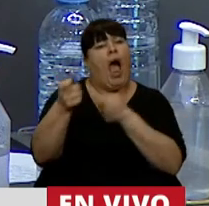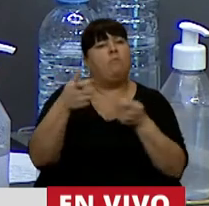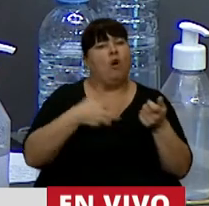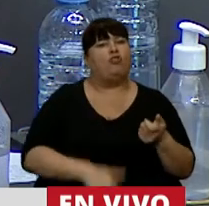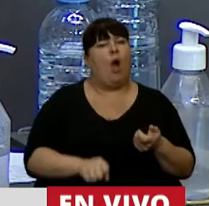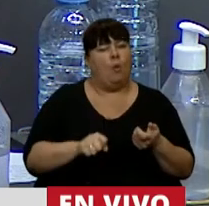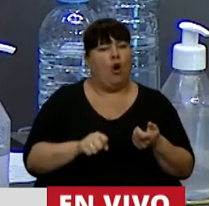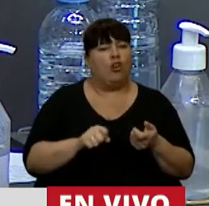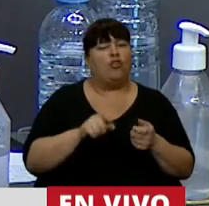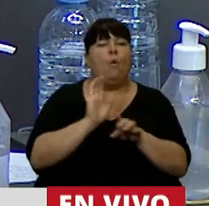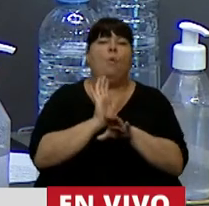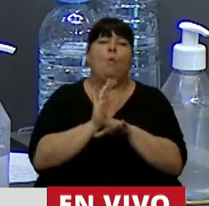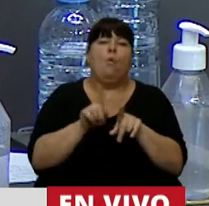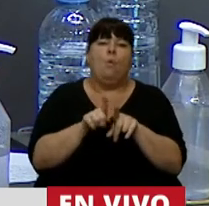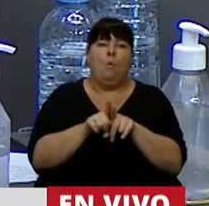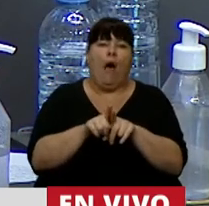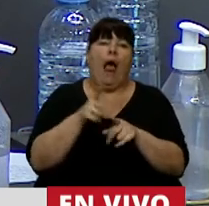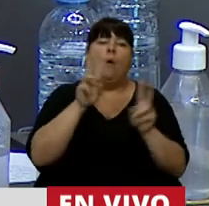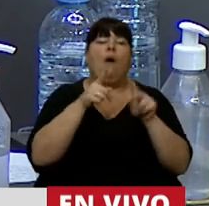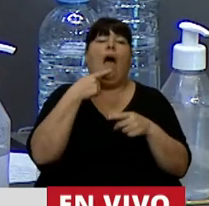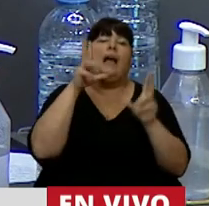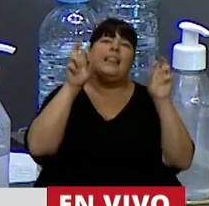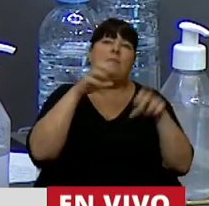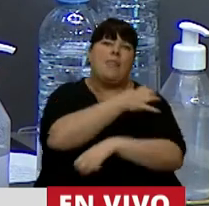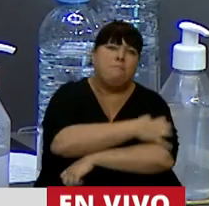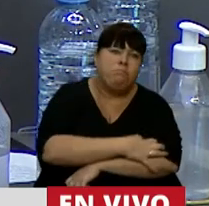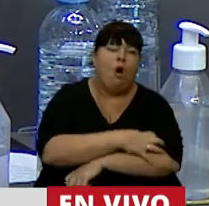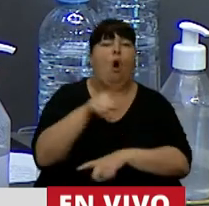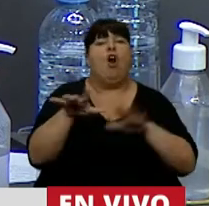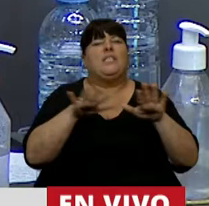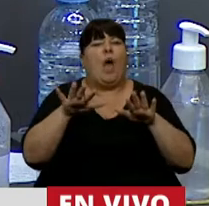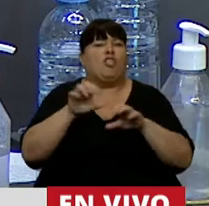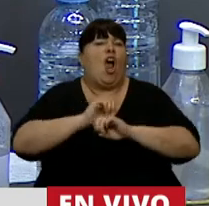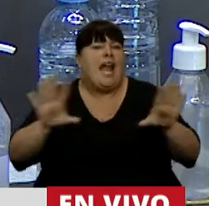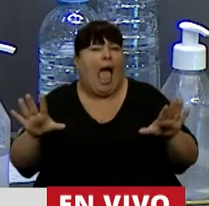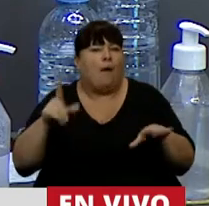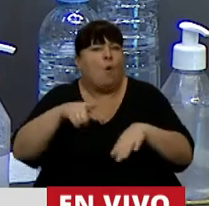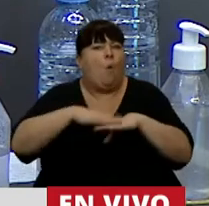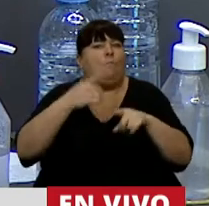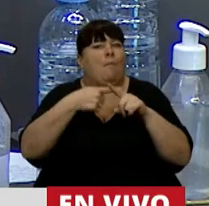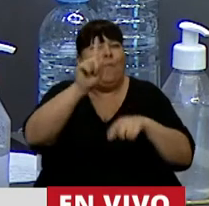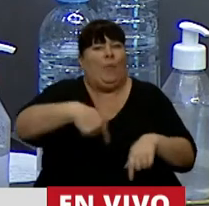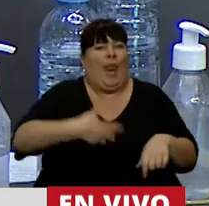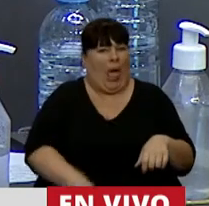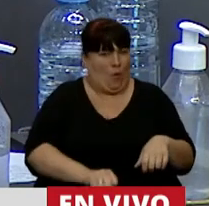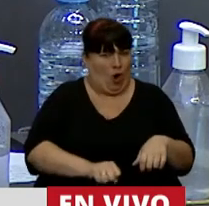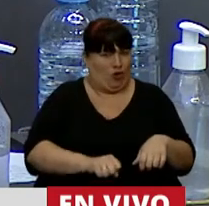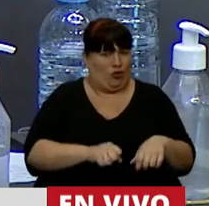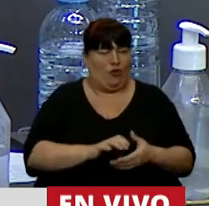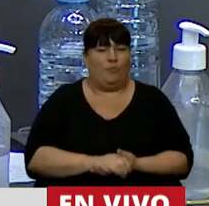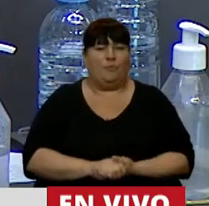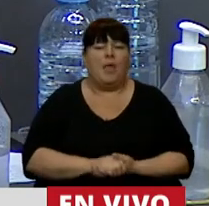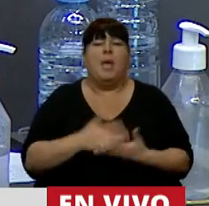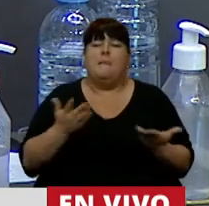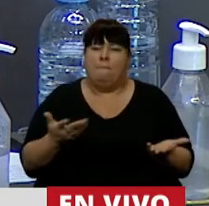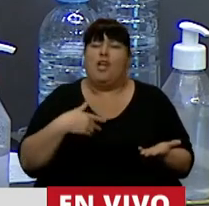aborto invocan a la pobreza y algunas situaciones extremas como causales de la intervención del